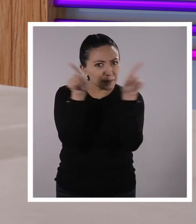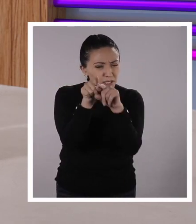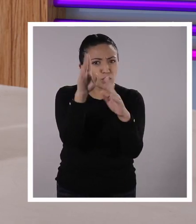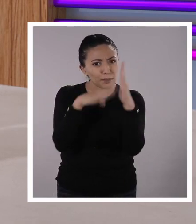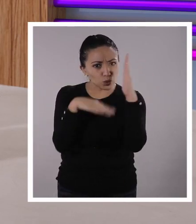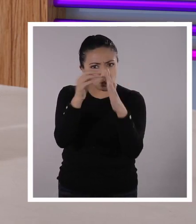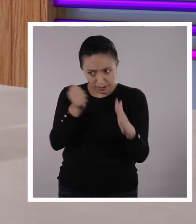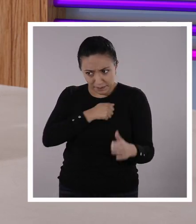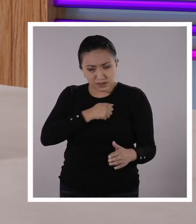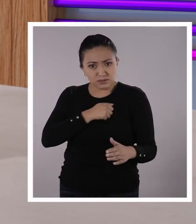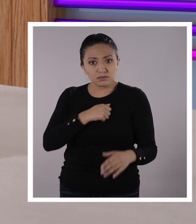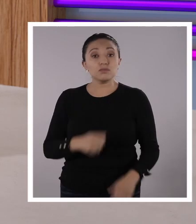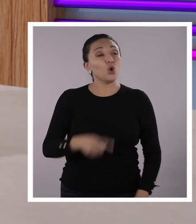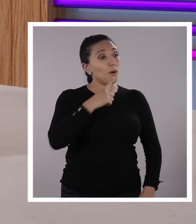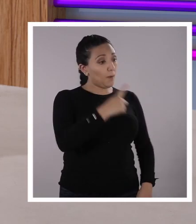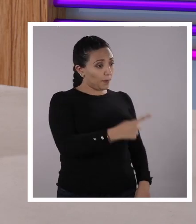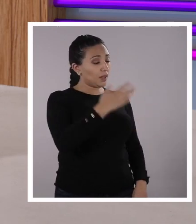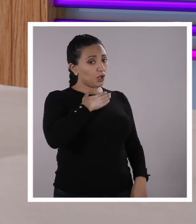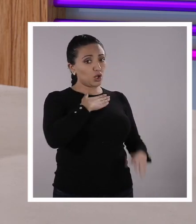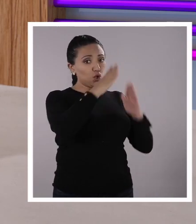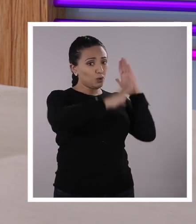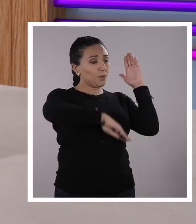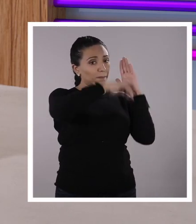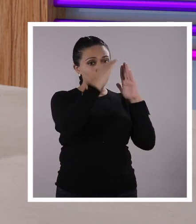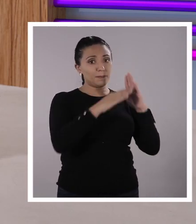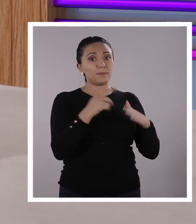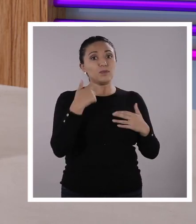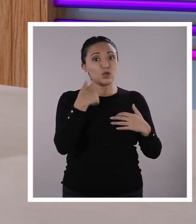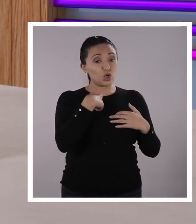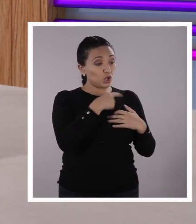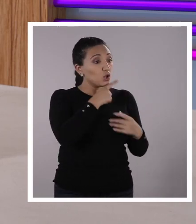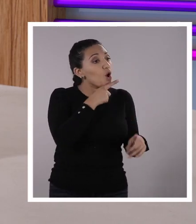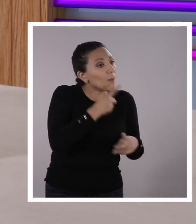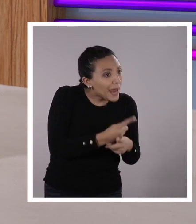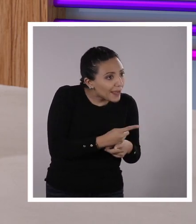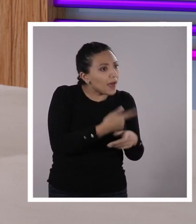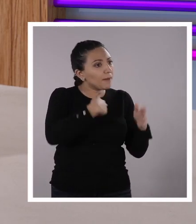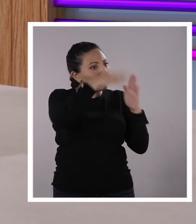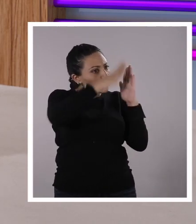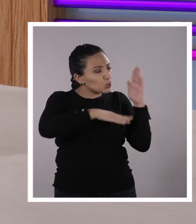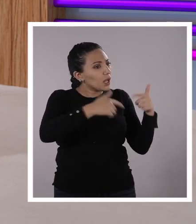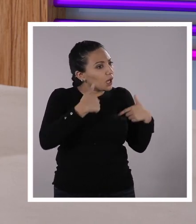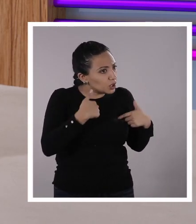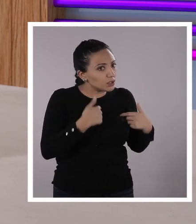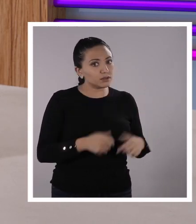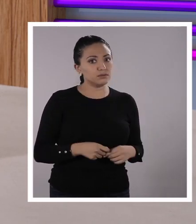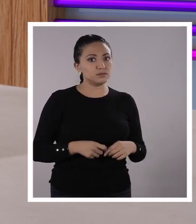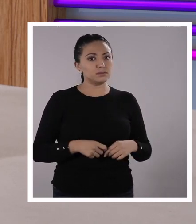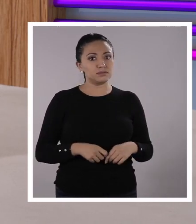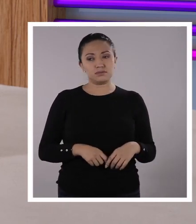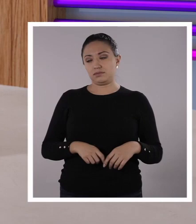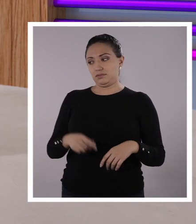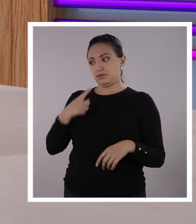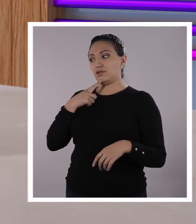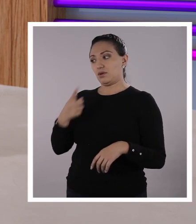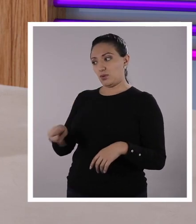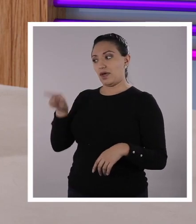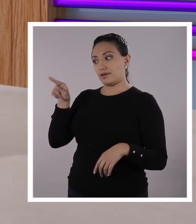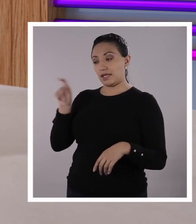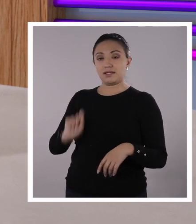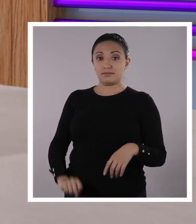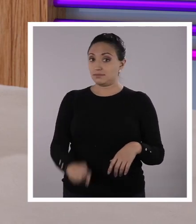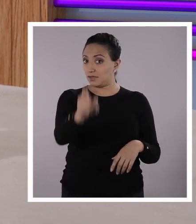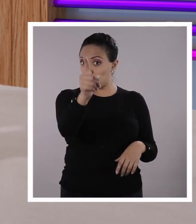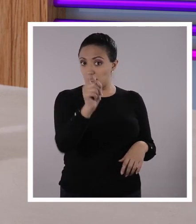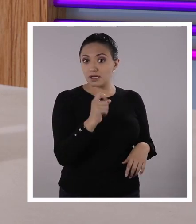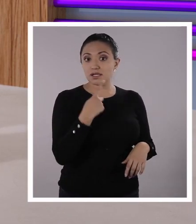Sí, en serio, en serio. Yo traigo los pinceles manchados. Pues tengo que decirte, Santi, y decirles, chicos